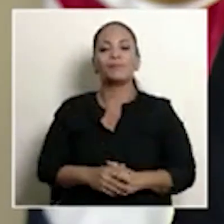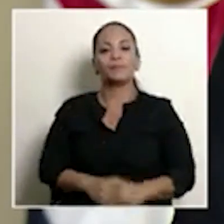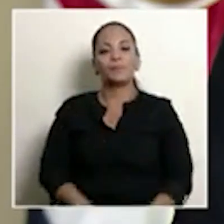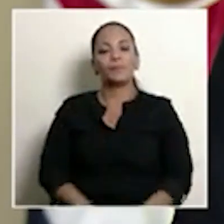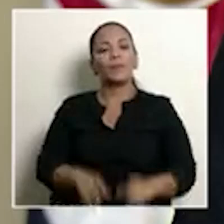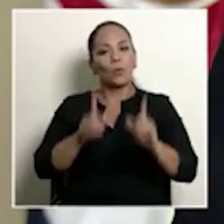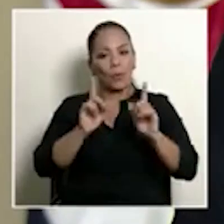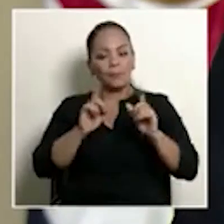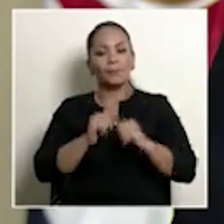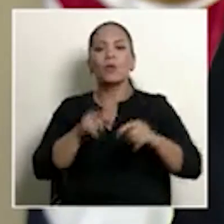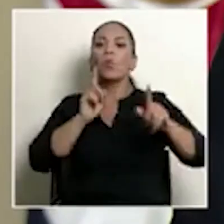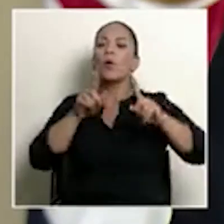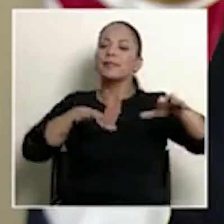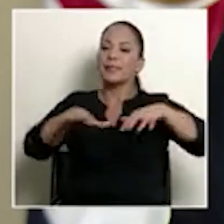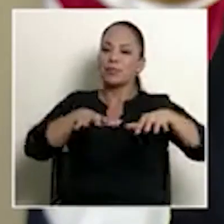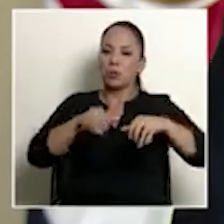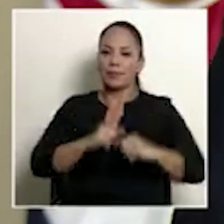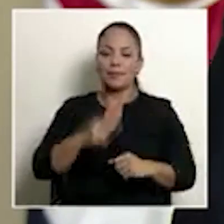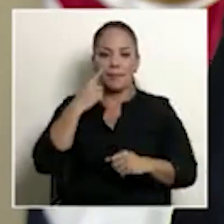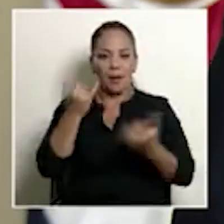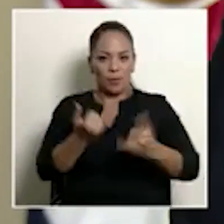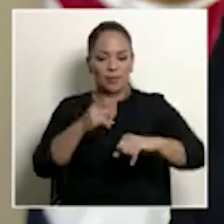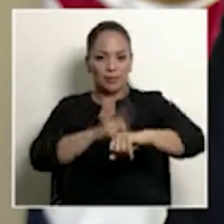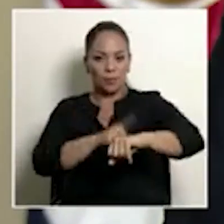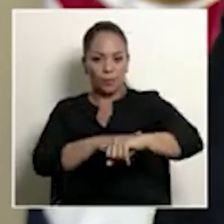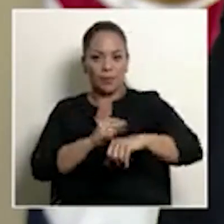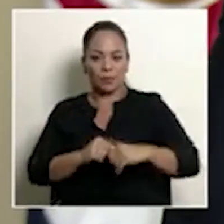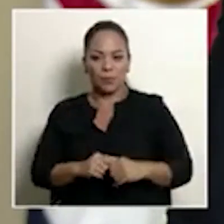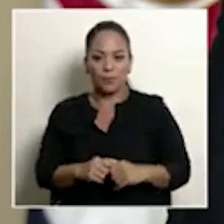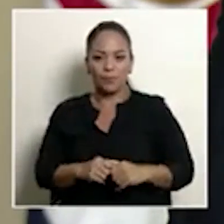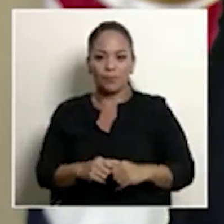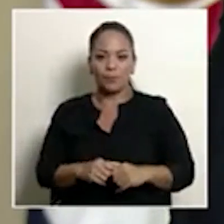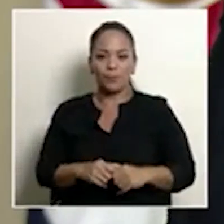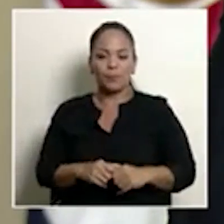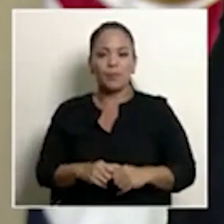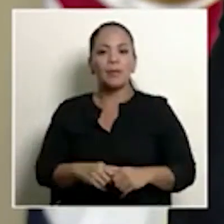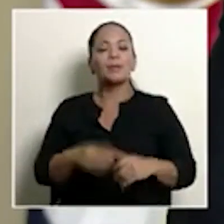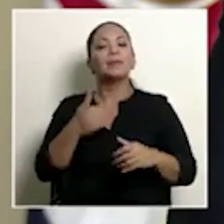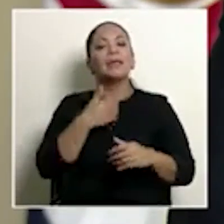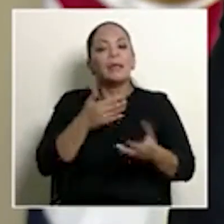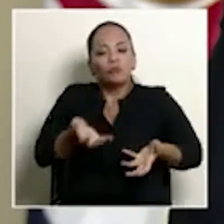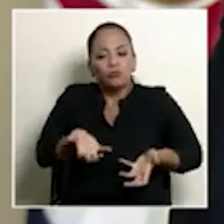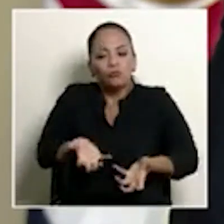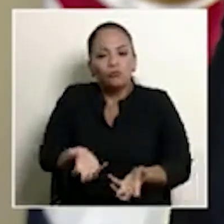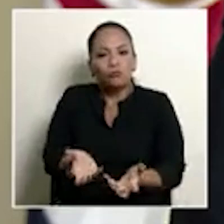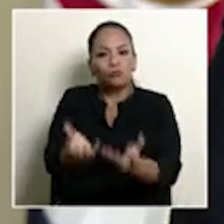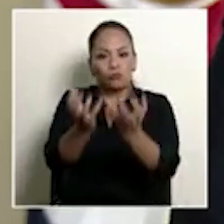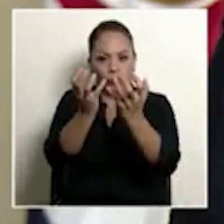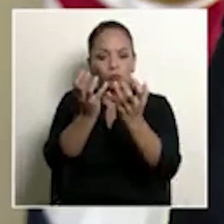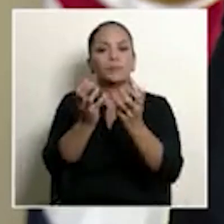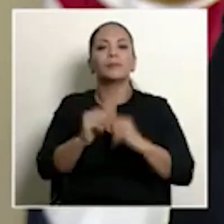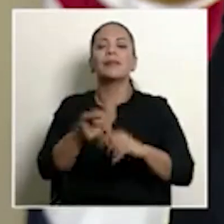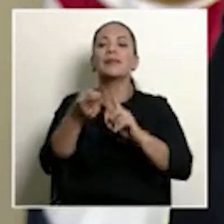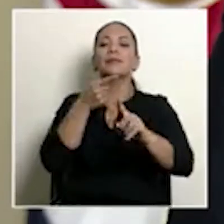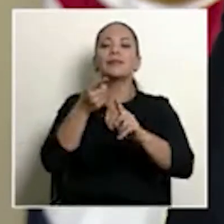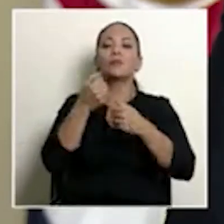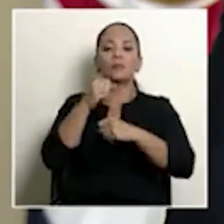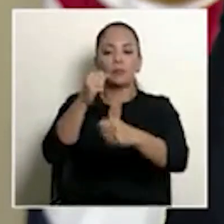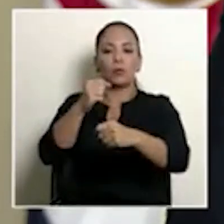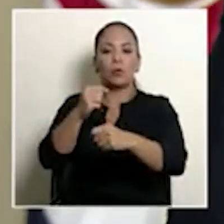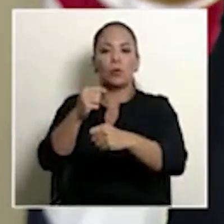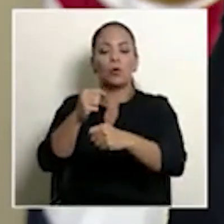Acciones concretas. En este momento se está con tractores y bajos de las municipalidades de